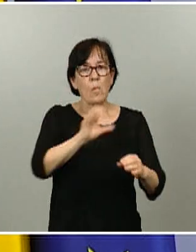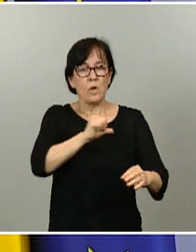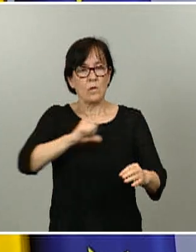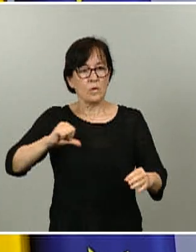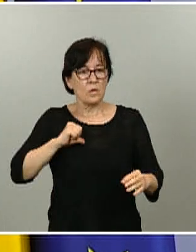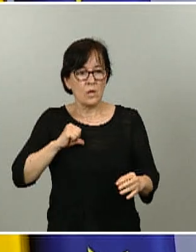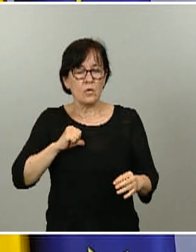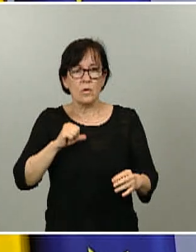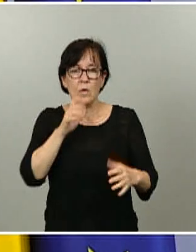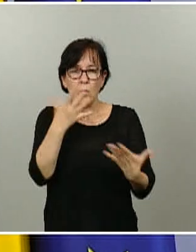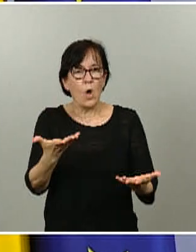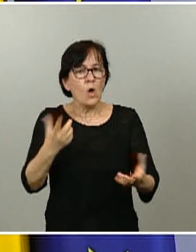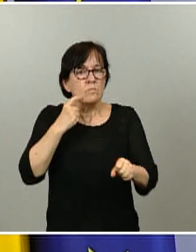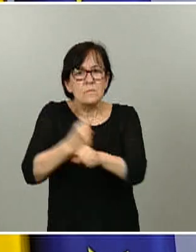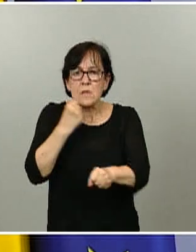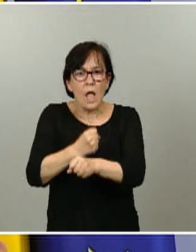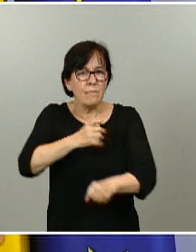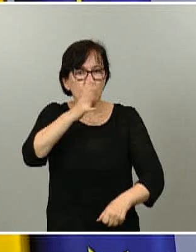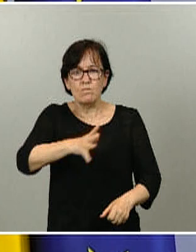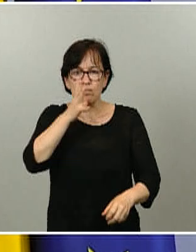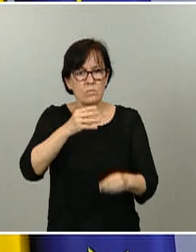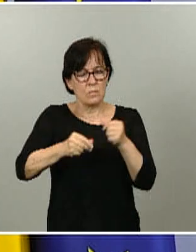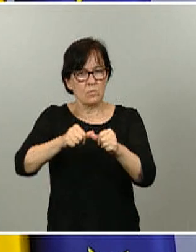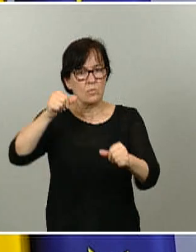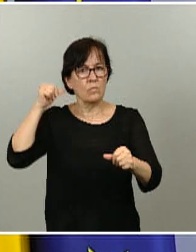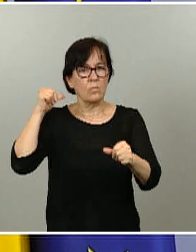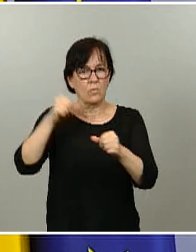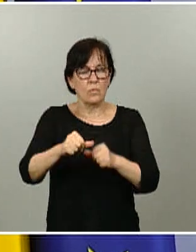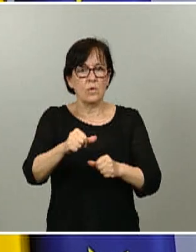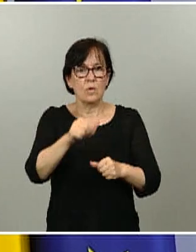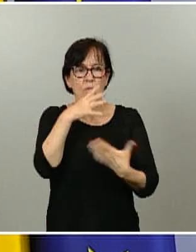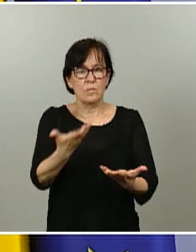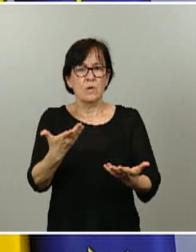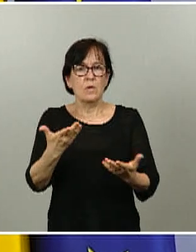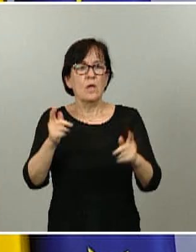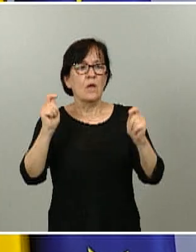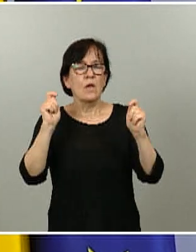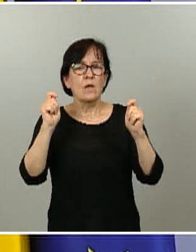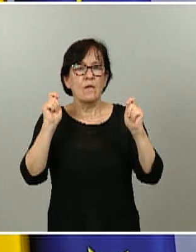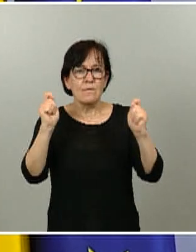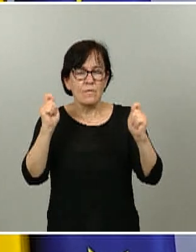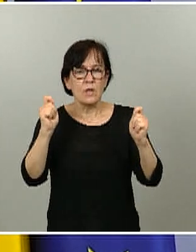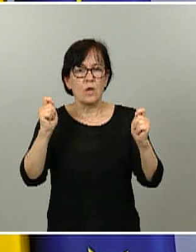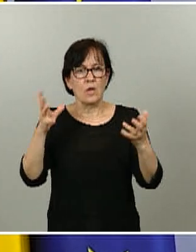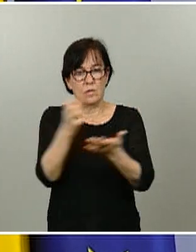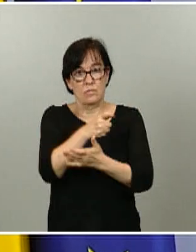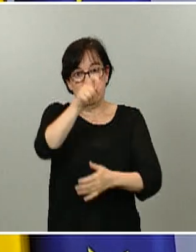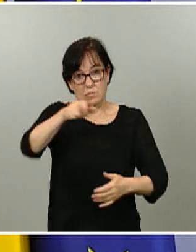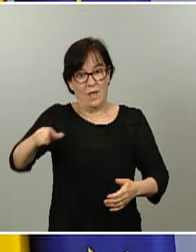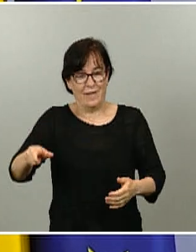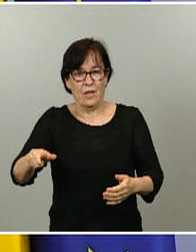buen trabajo que han venido realizando. También, naturalmente, es una felicitación que hacemos extensiva al conjunto de la ciudadanía por